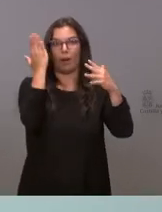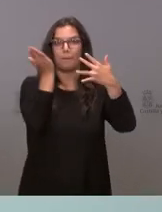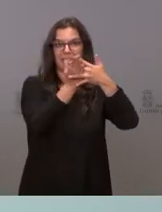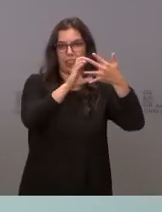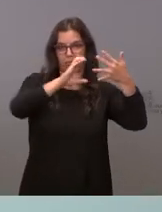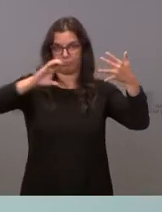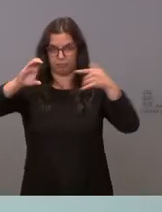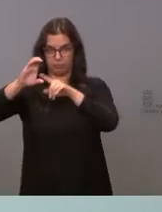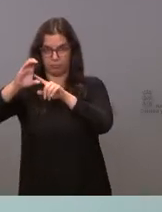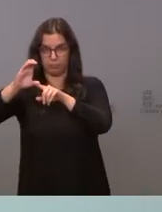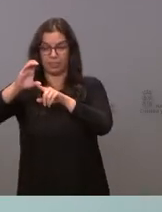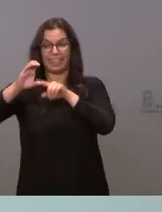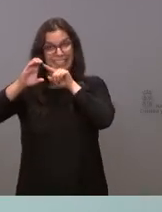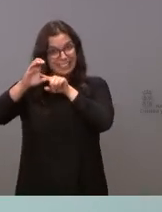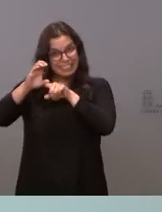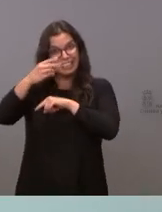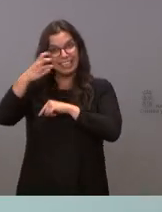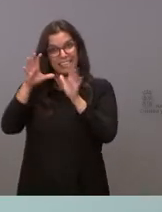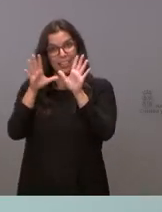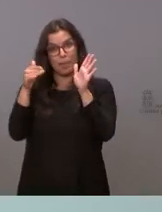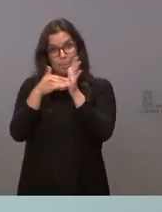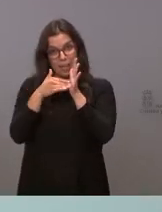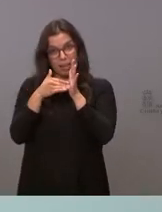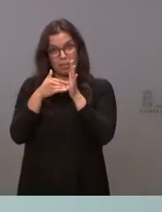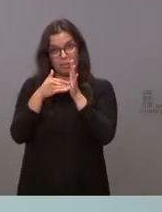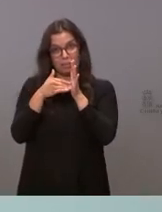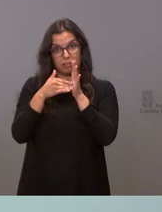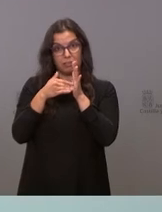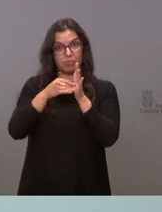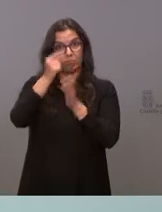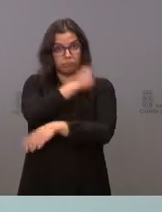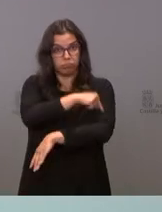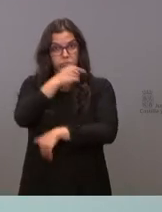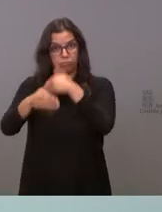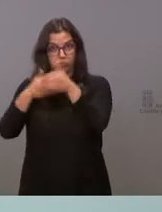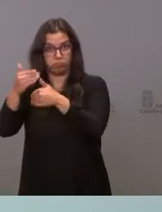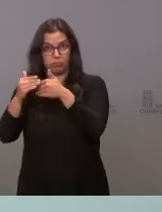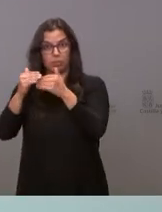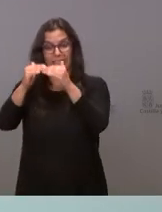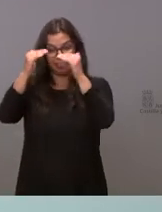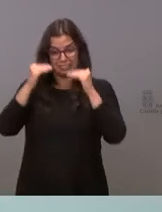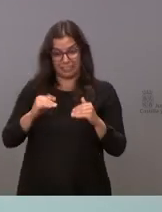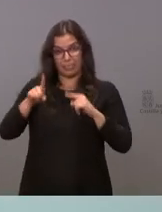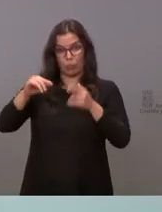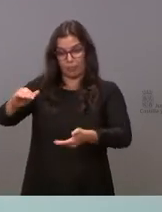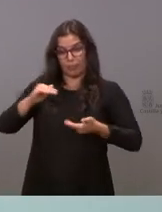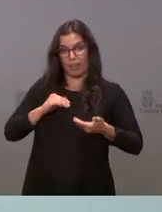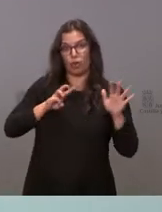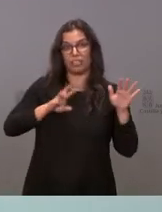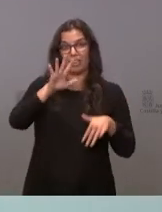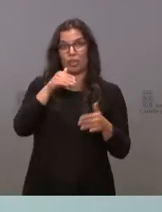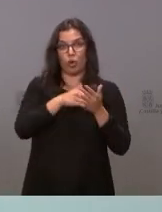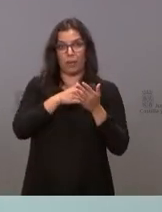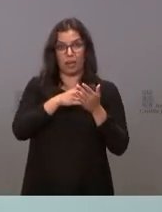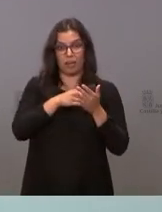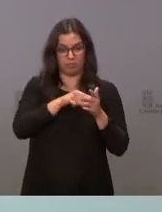De 310.000, que tenemos que poner estas semanas, a 85.000, no podríamos